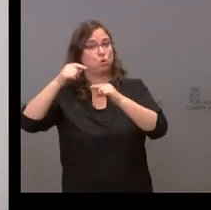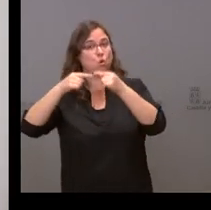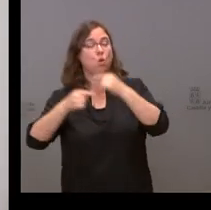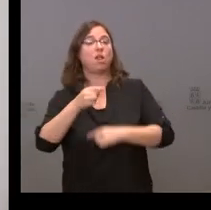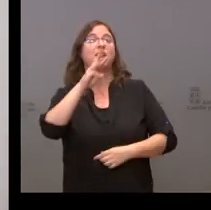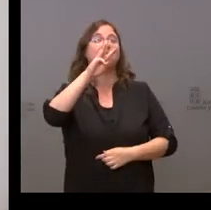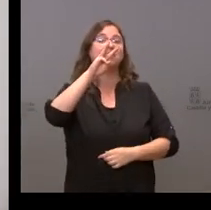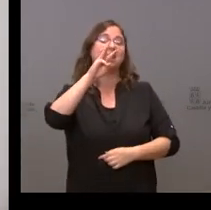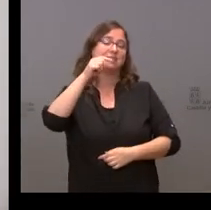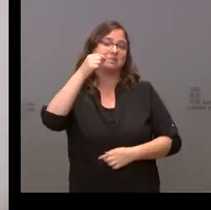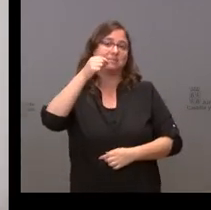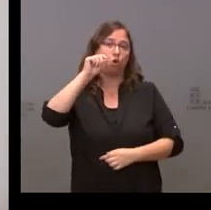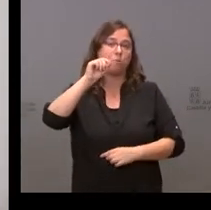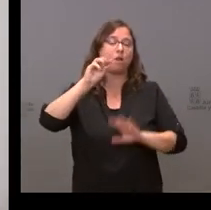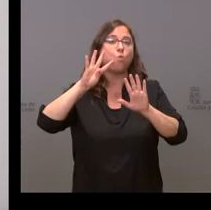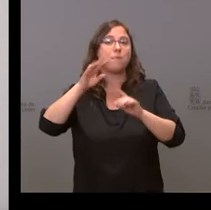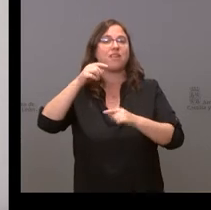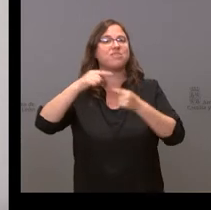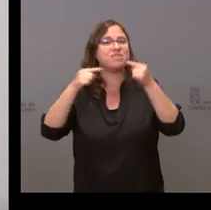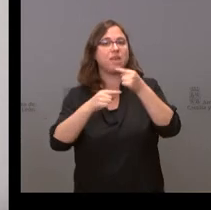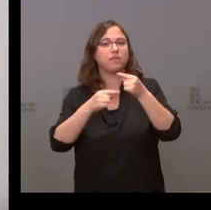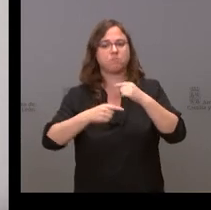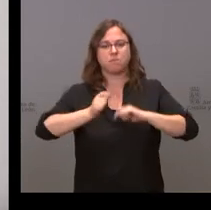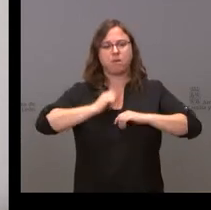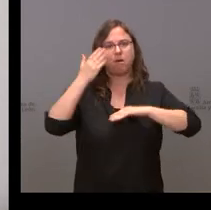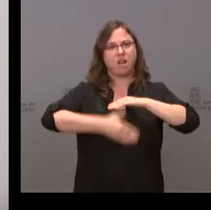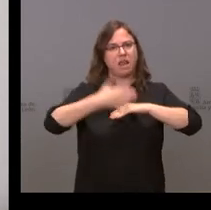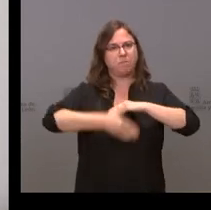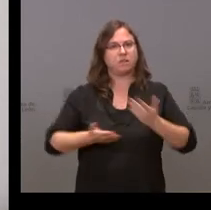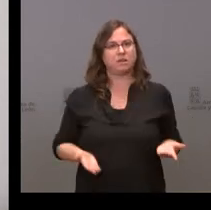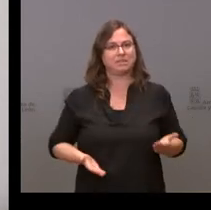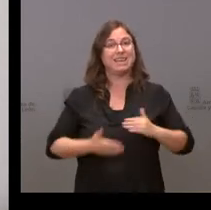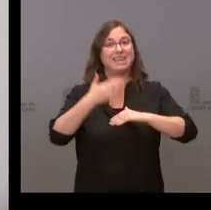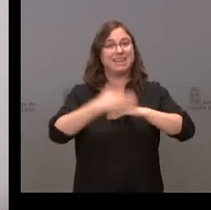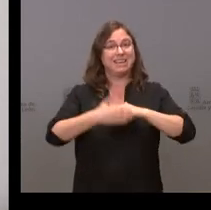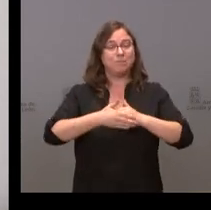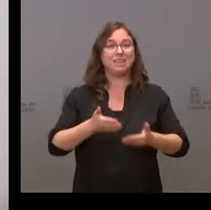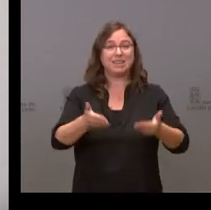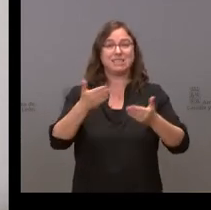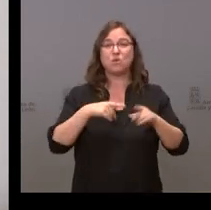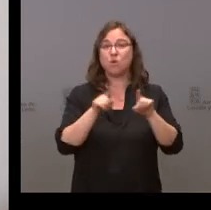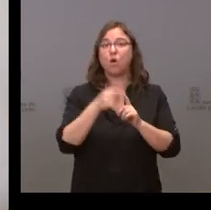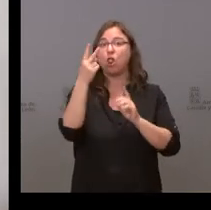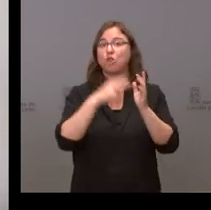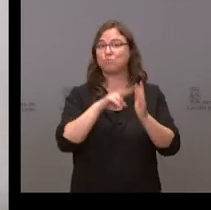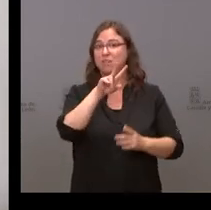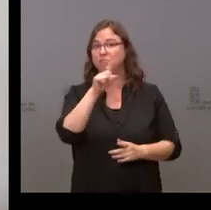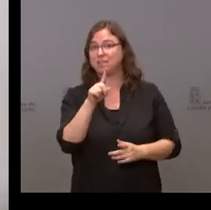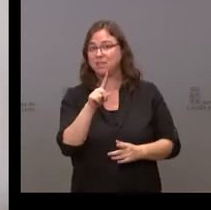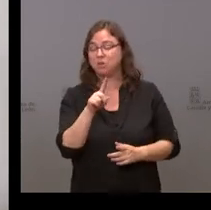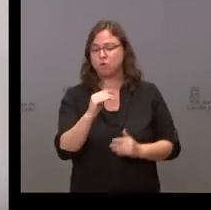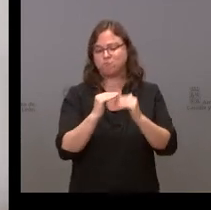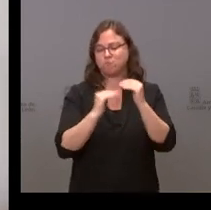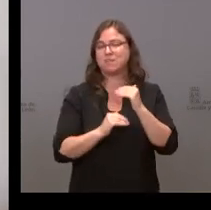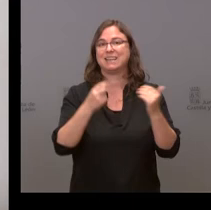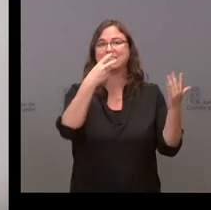y nos limita, por un lado, las ayudas que nos trasladaba en el 21 para el 22 en 720